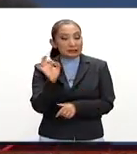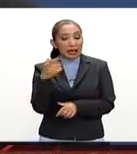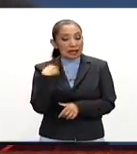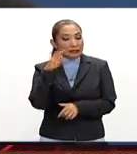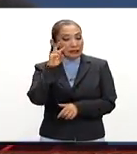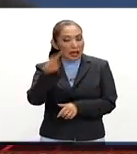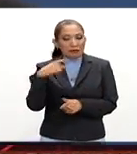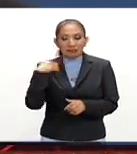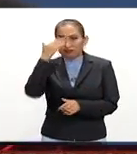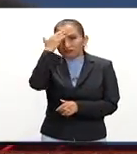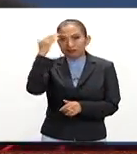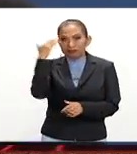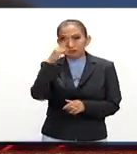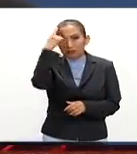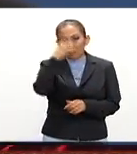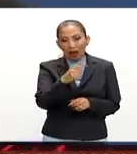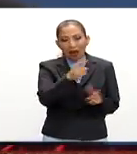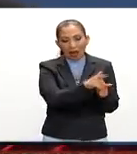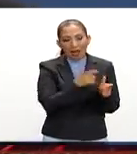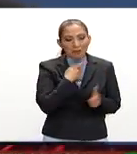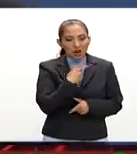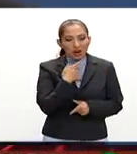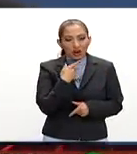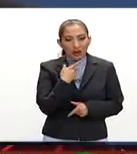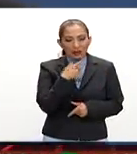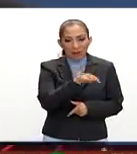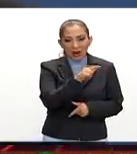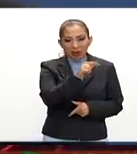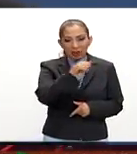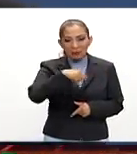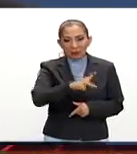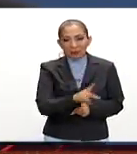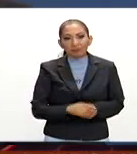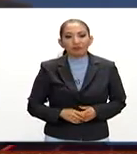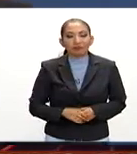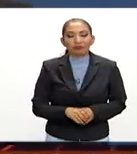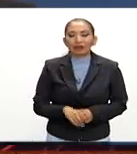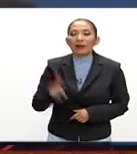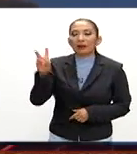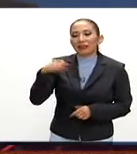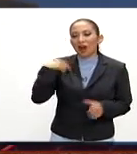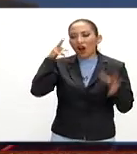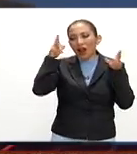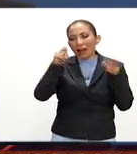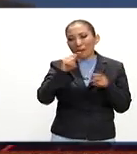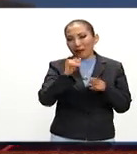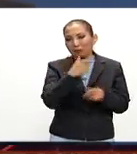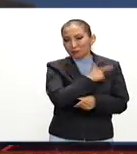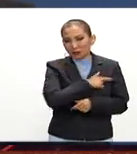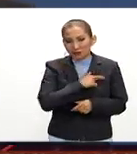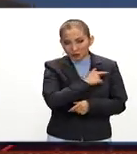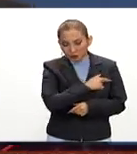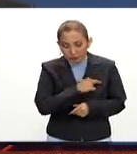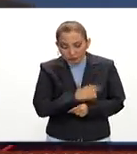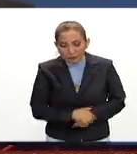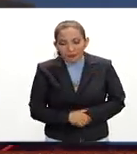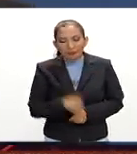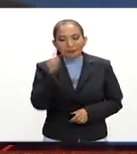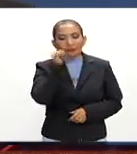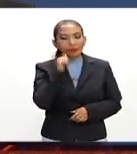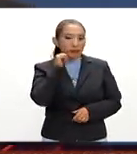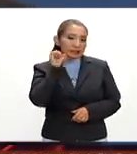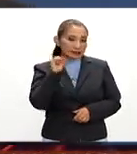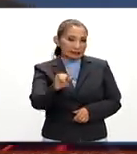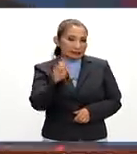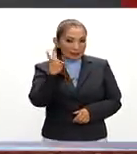Waterloo, una tragedia mayor política para Donald Trump. Así es. ¿Cómo estás, Pepe? Qué gusto saludarte siempre. Y pues